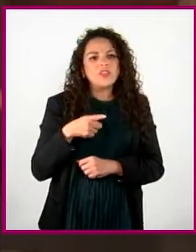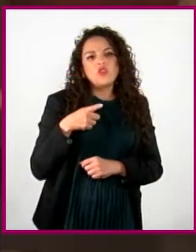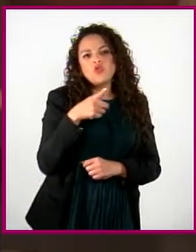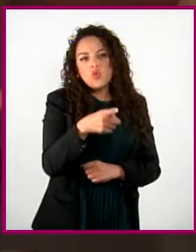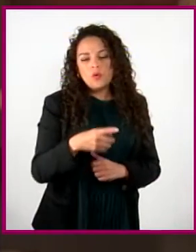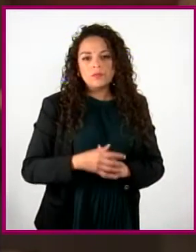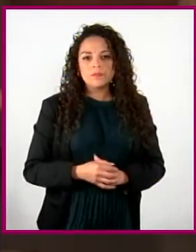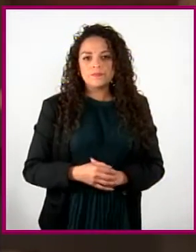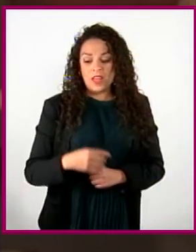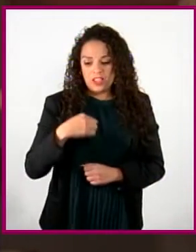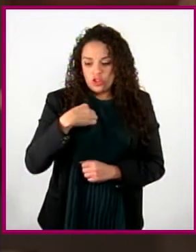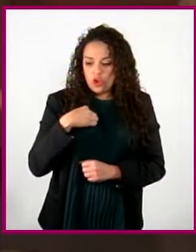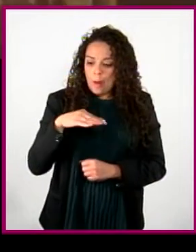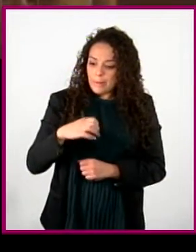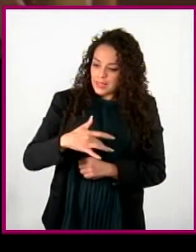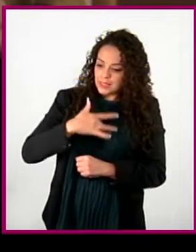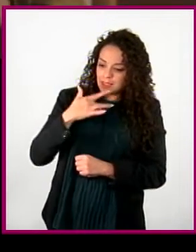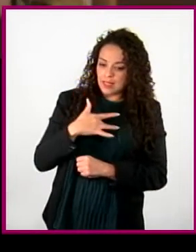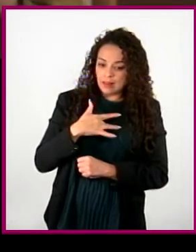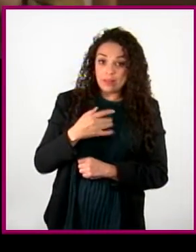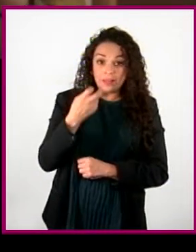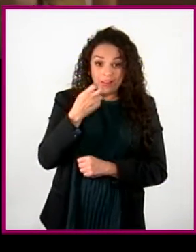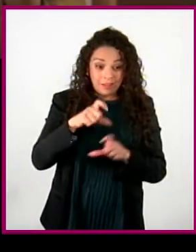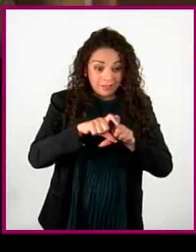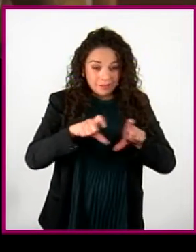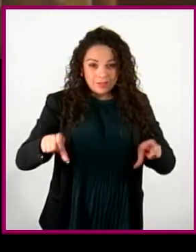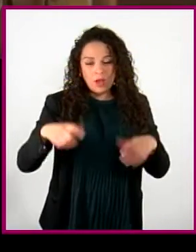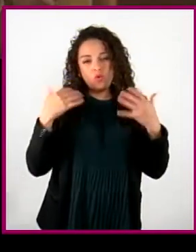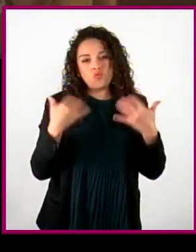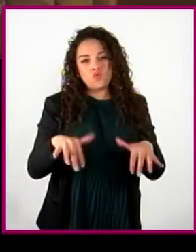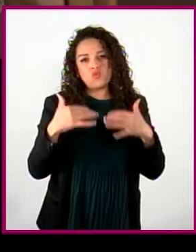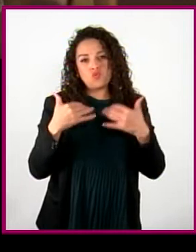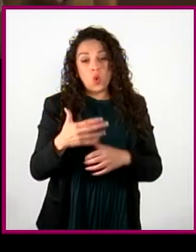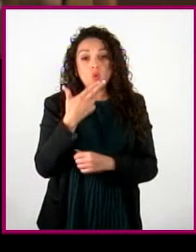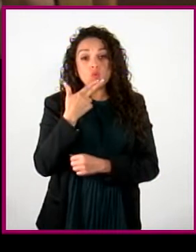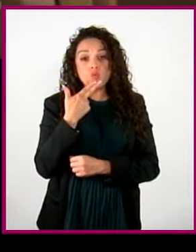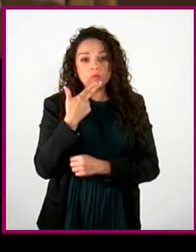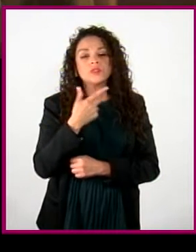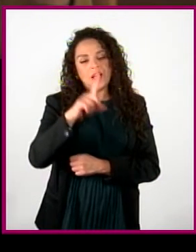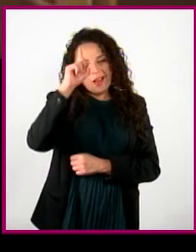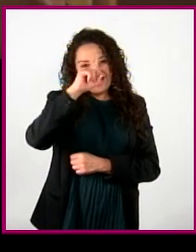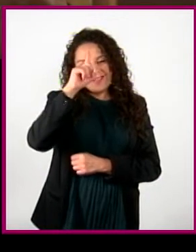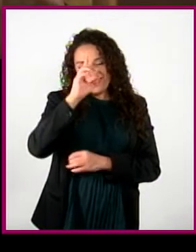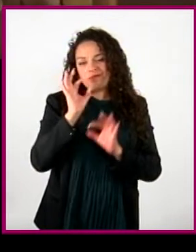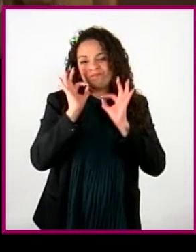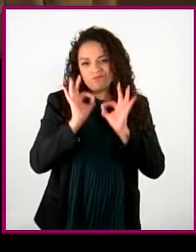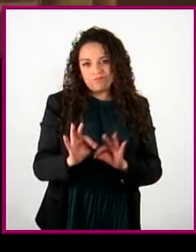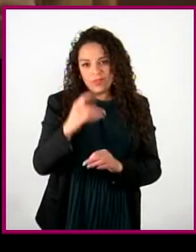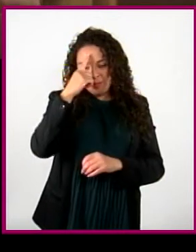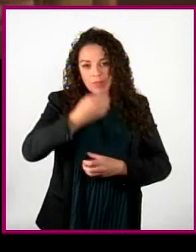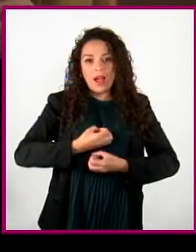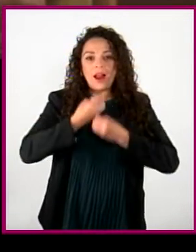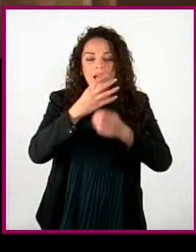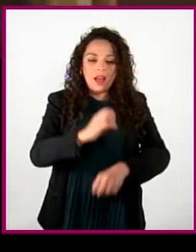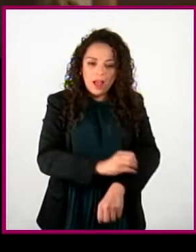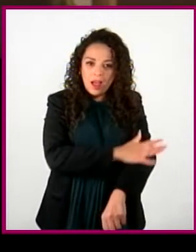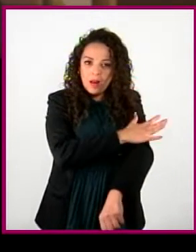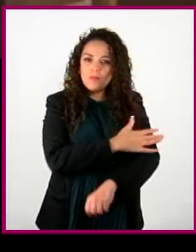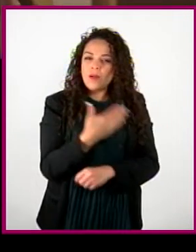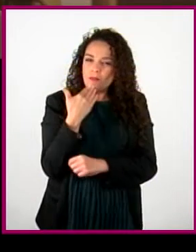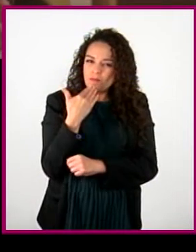frase es ganadora. Te aconsejamos que sigas esta fórmula para expresar alguna emoción de forma asertiva.